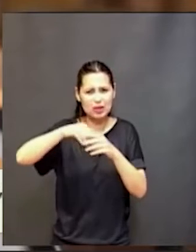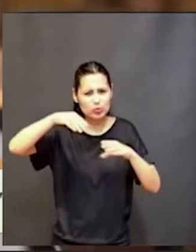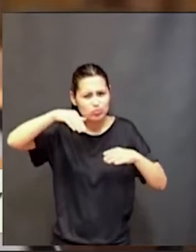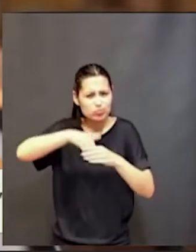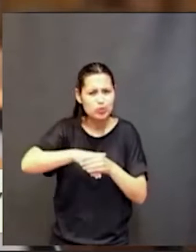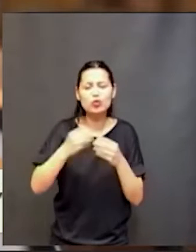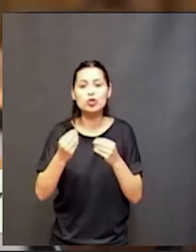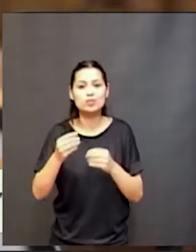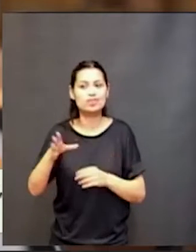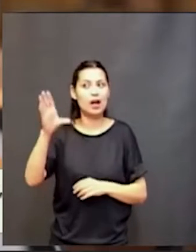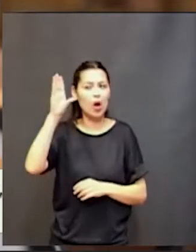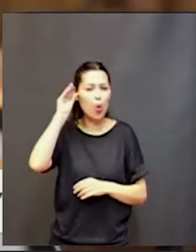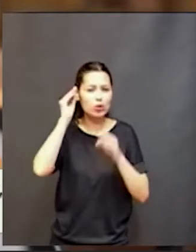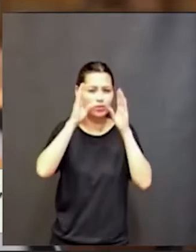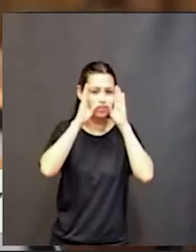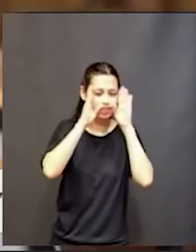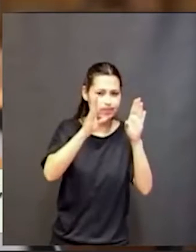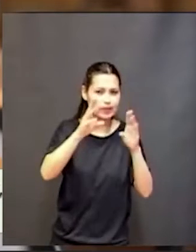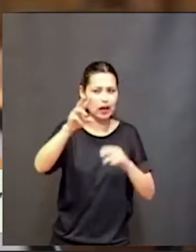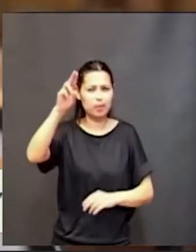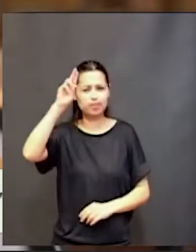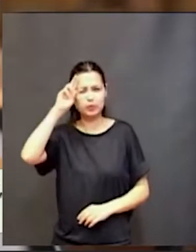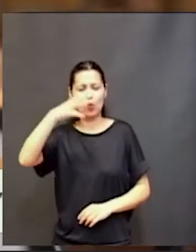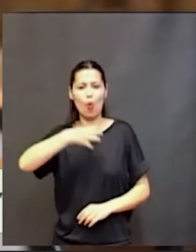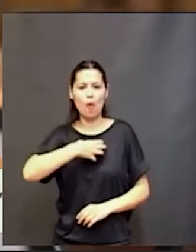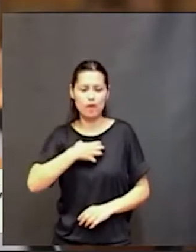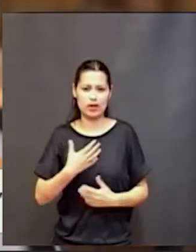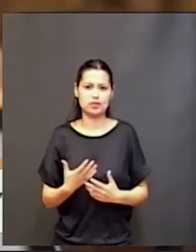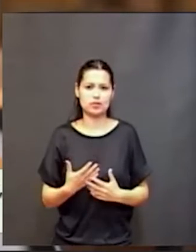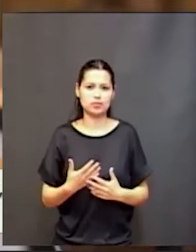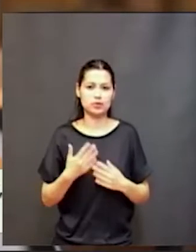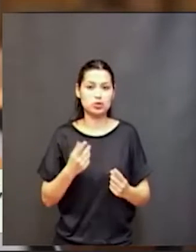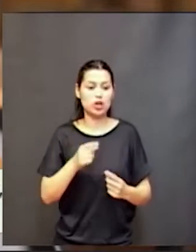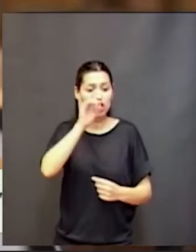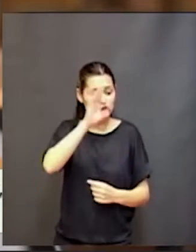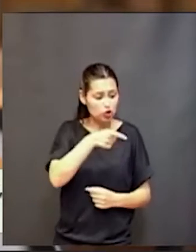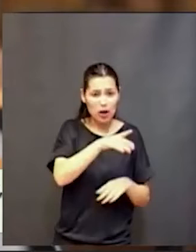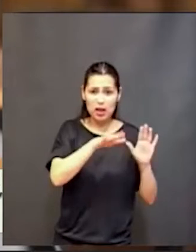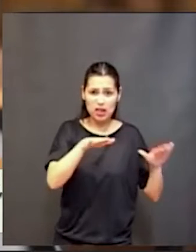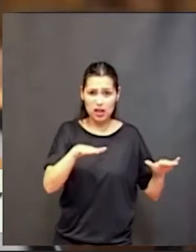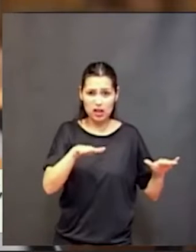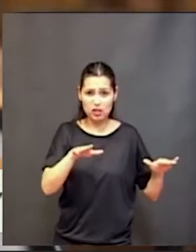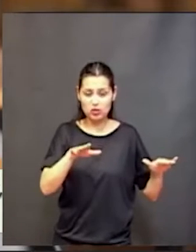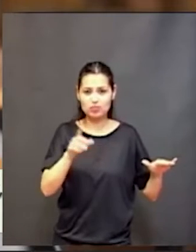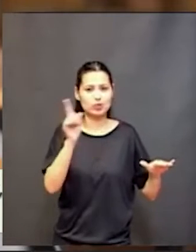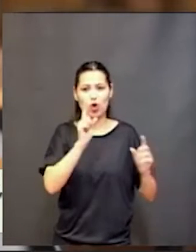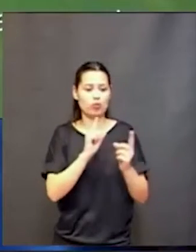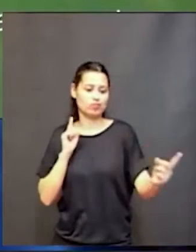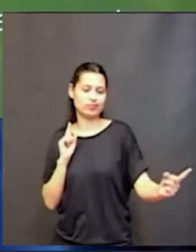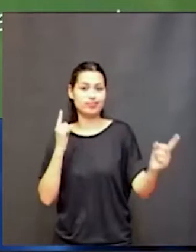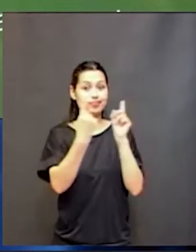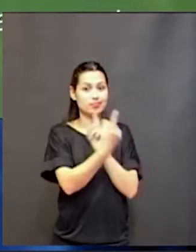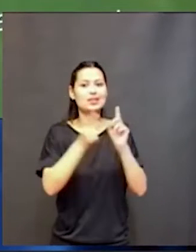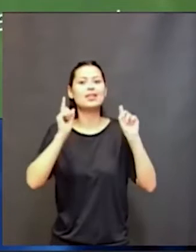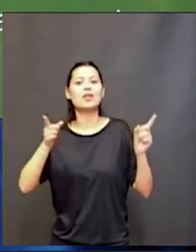respeto y en la confianza y esto se tiene que dar entre los dos sentidos, tiene que ser bidireccional, de los chicos hacia nosotros y nosotros hacia los chicos,